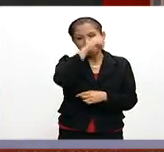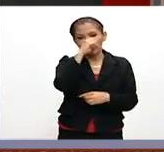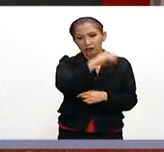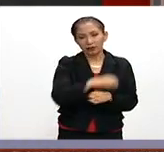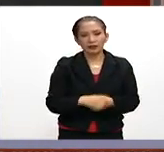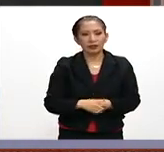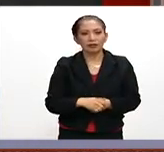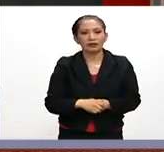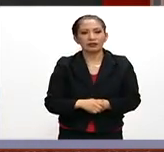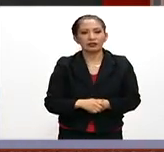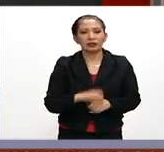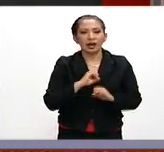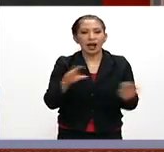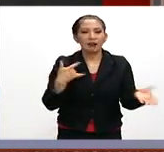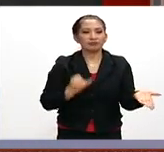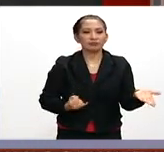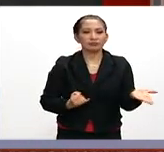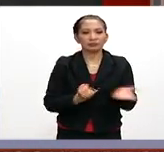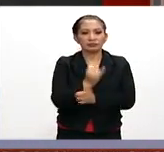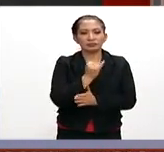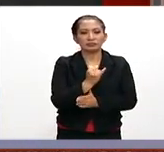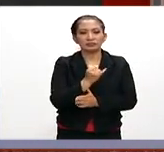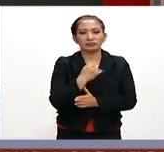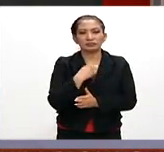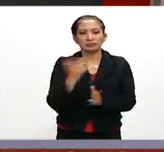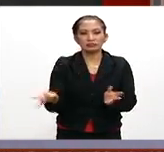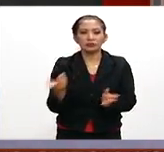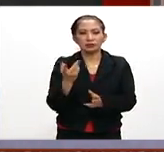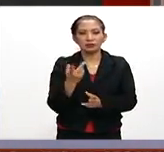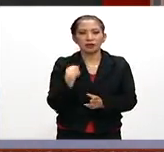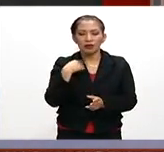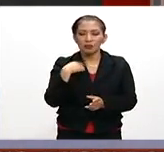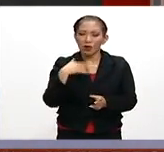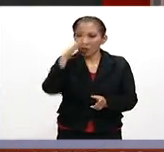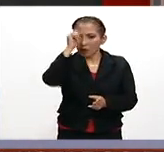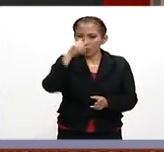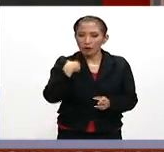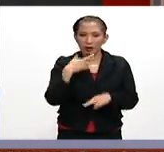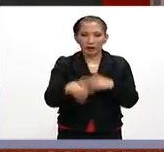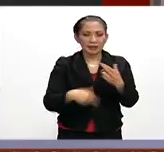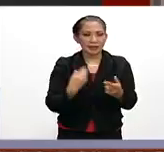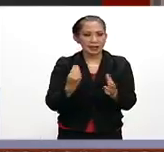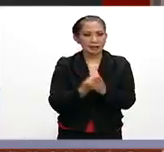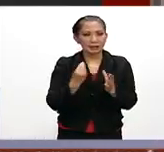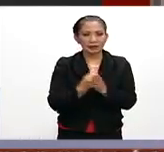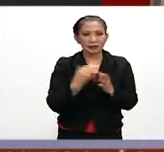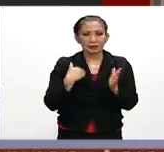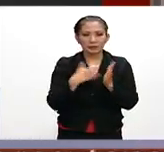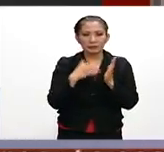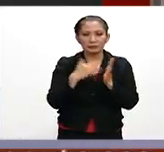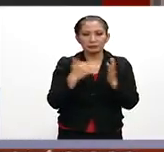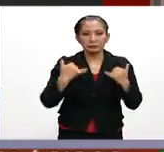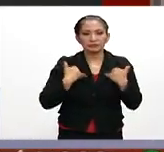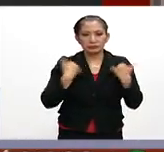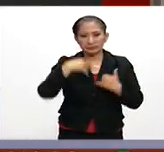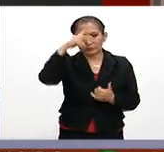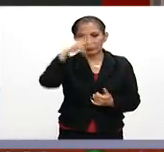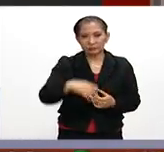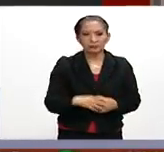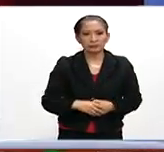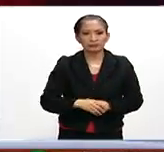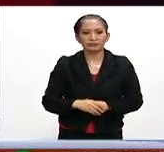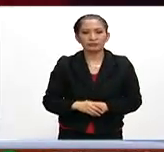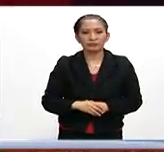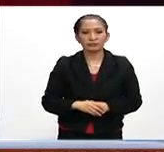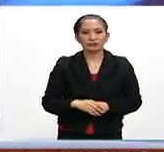obviamente, determinar de manera unilateral el regreso a clases de los miles de jóvenes mexicanos.